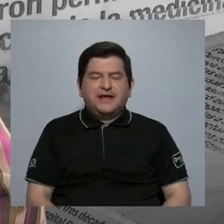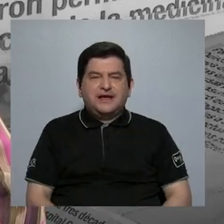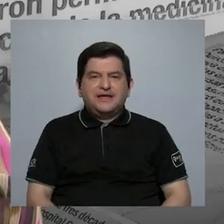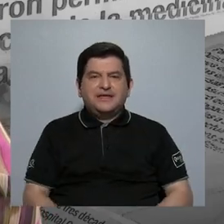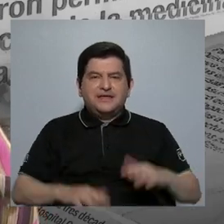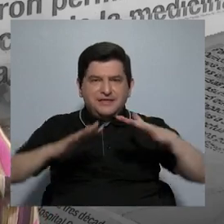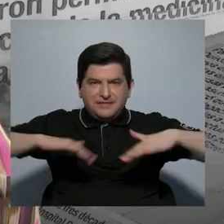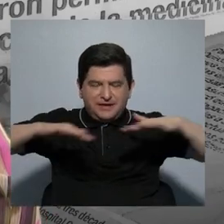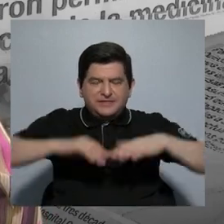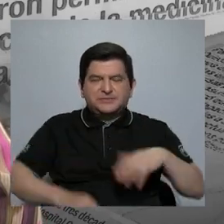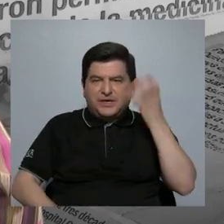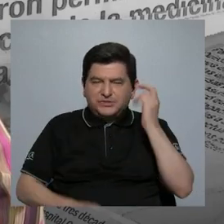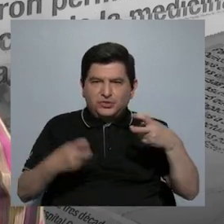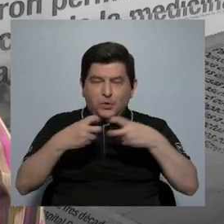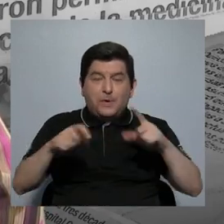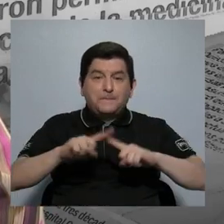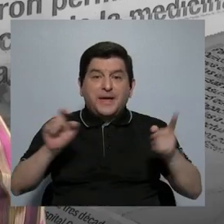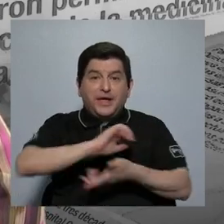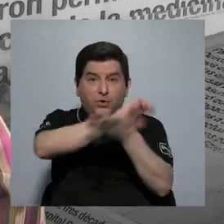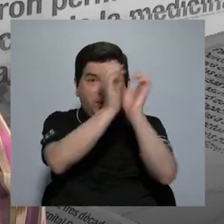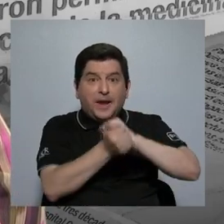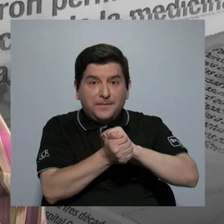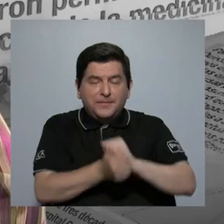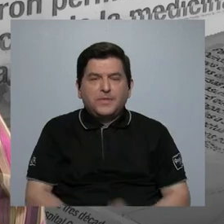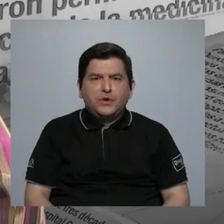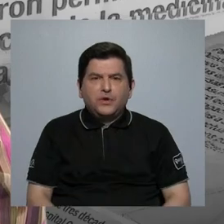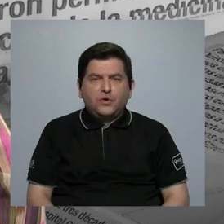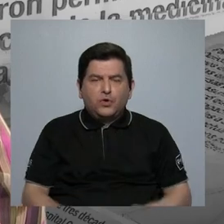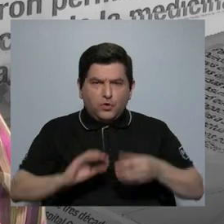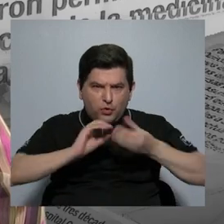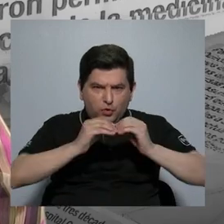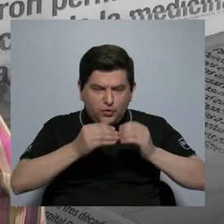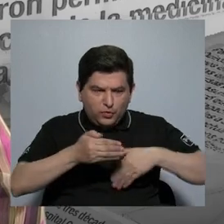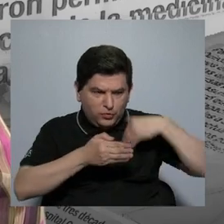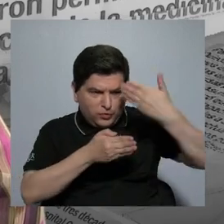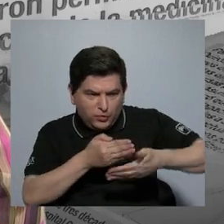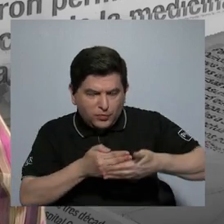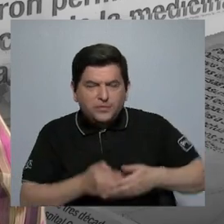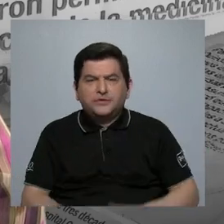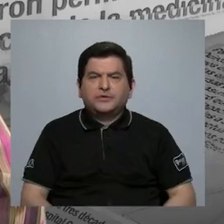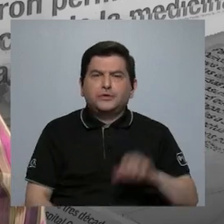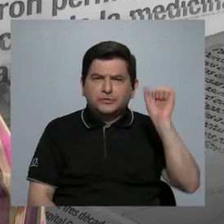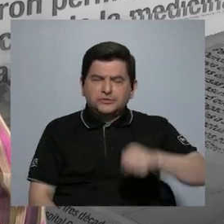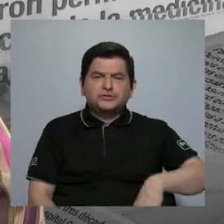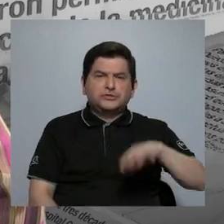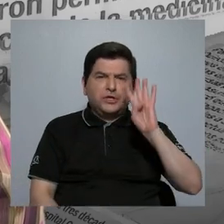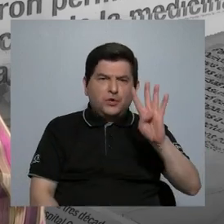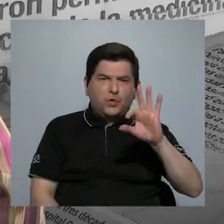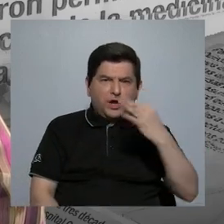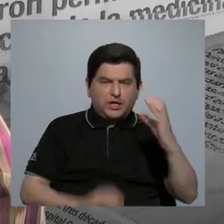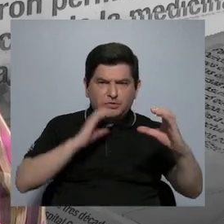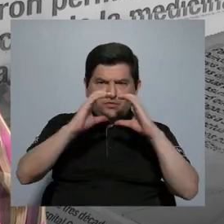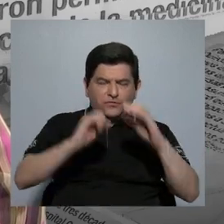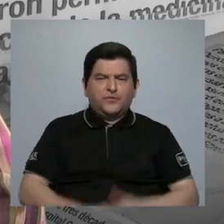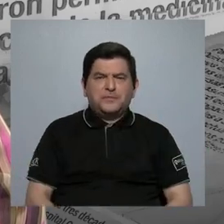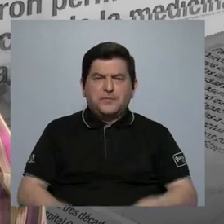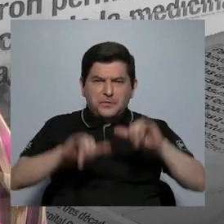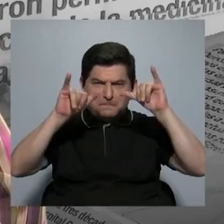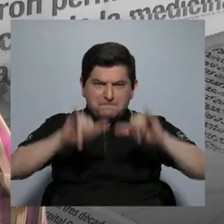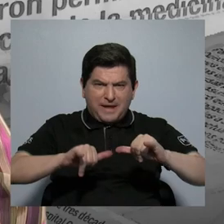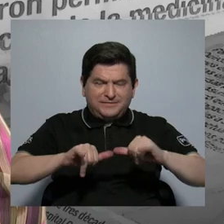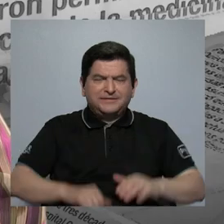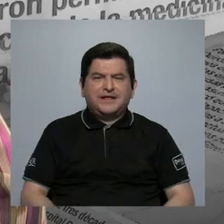Sin embargo, el panorama cambió, pero a partir de los datos efectivamente había cuatro medios que